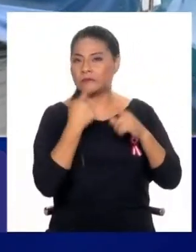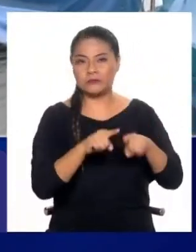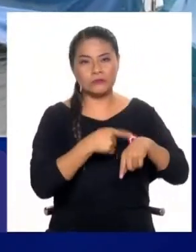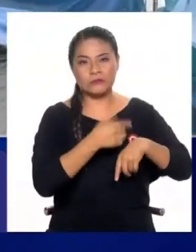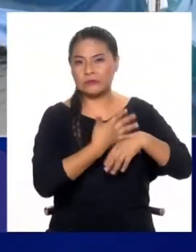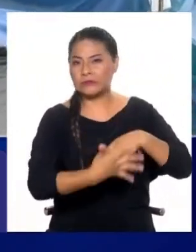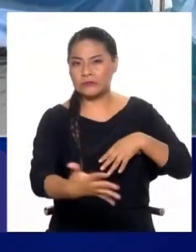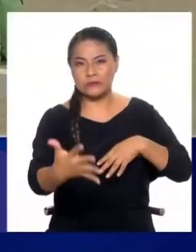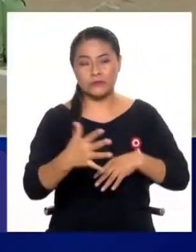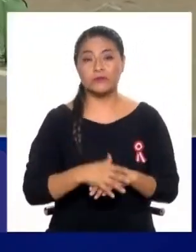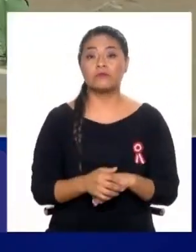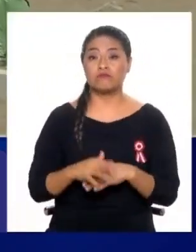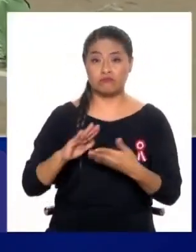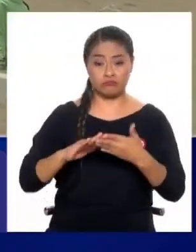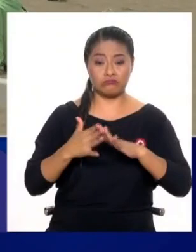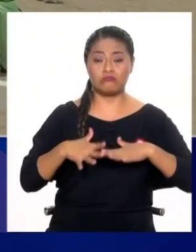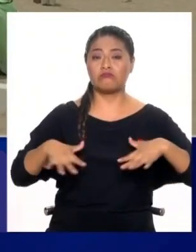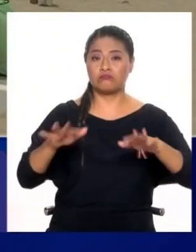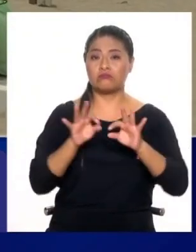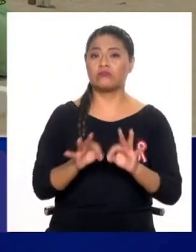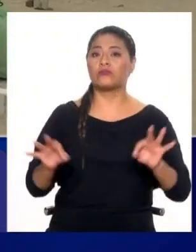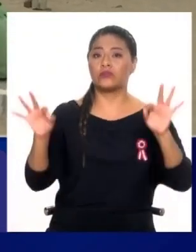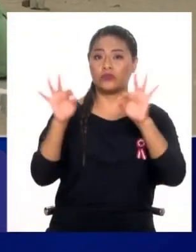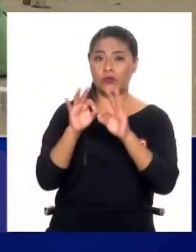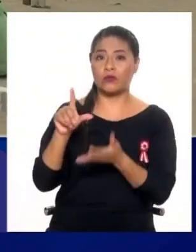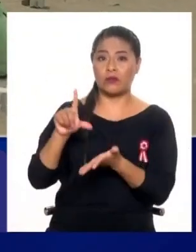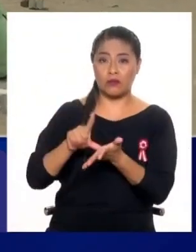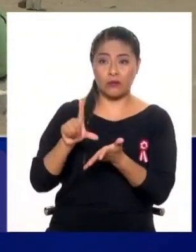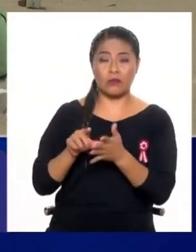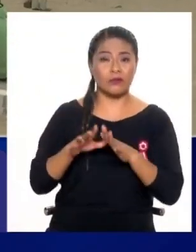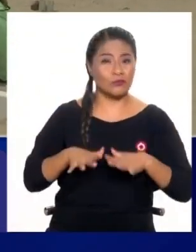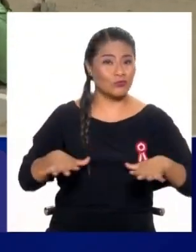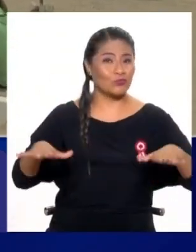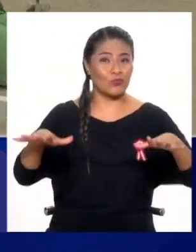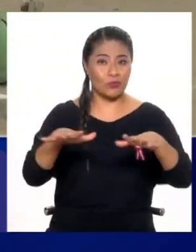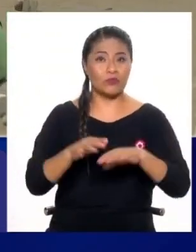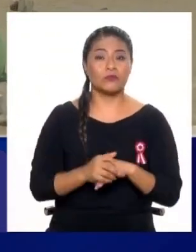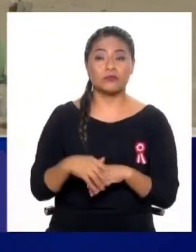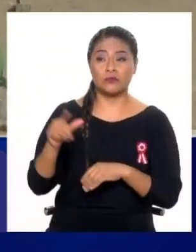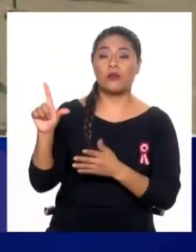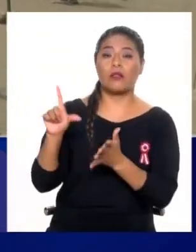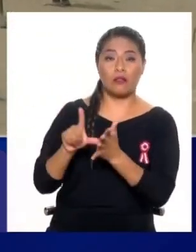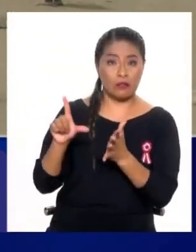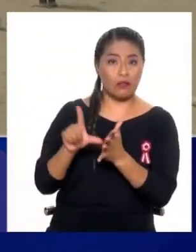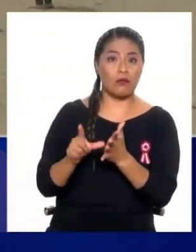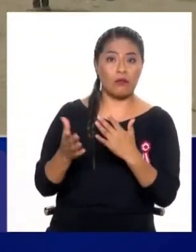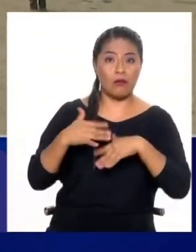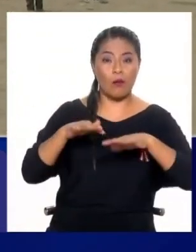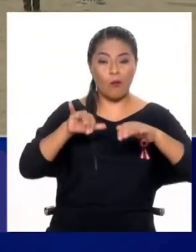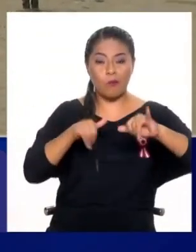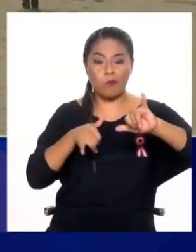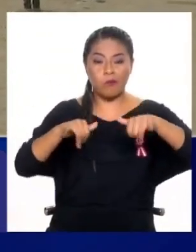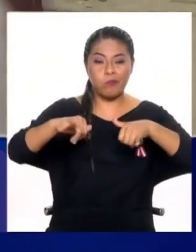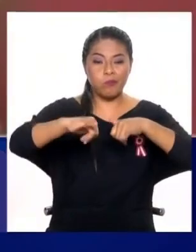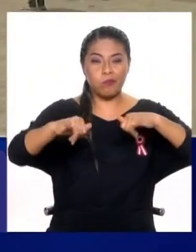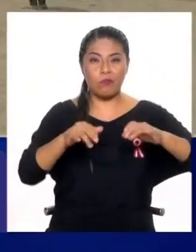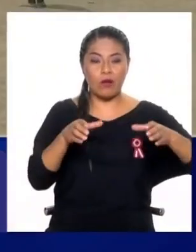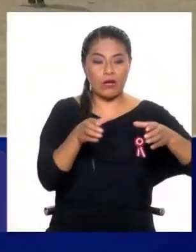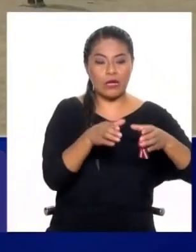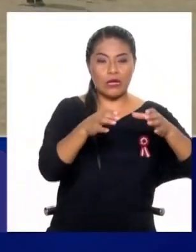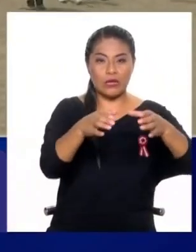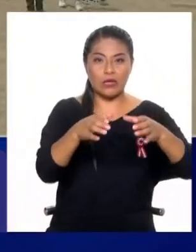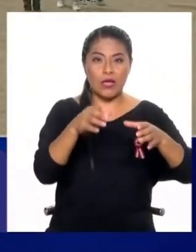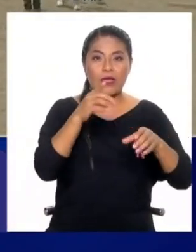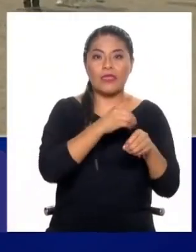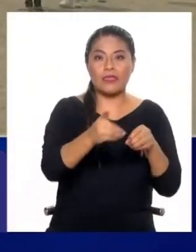hablo de las ciudades más importantes. O sea, Lima, Lima integral, porque Lima está levantada digitalmente, pero por distritos, no está de manera integral.